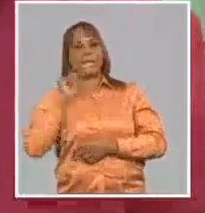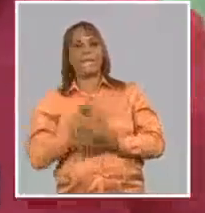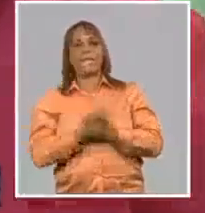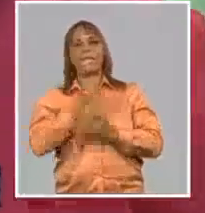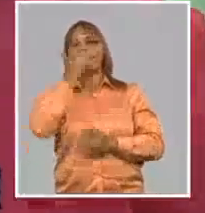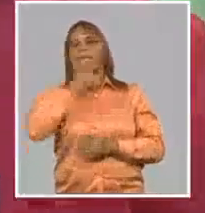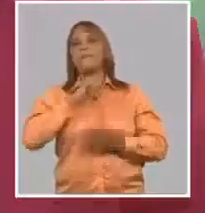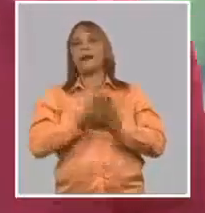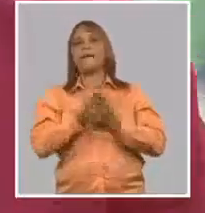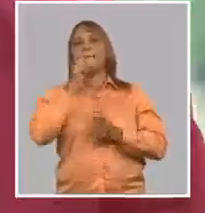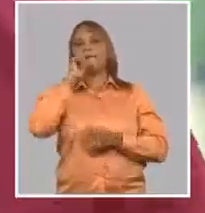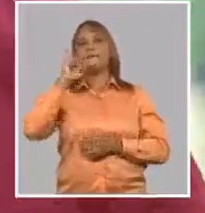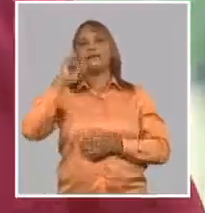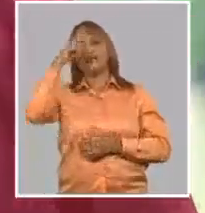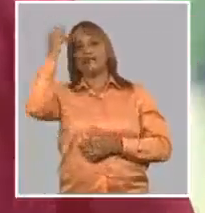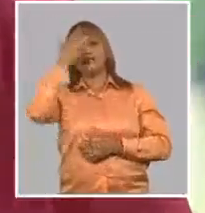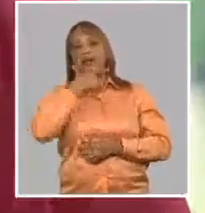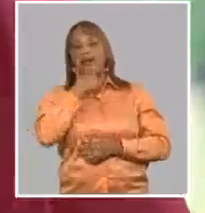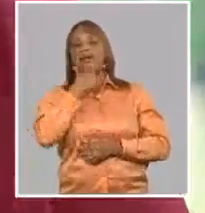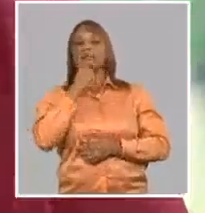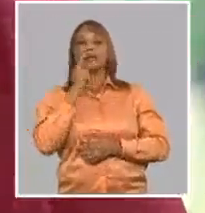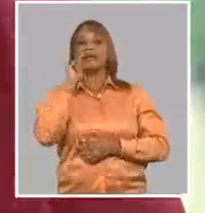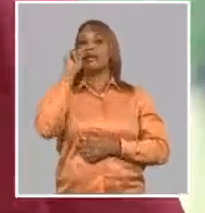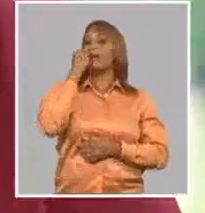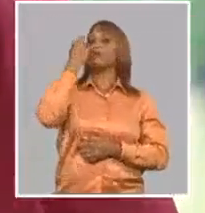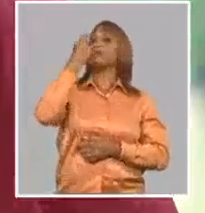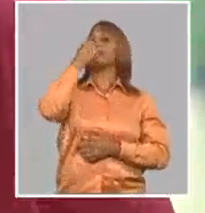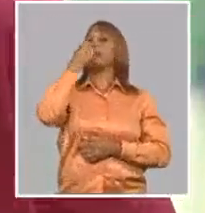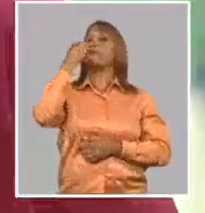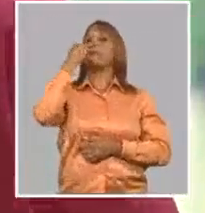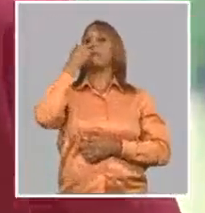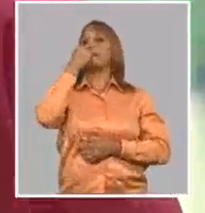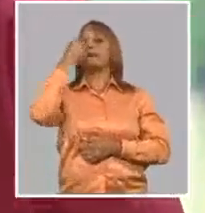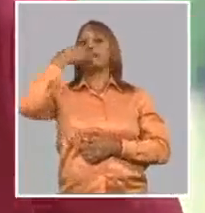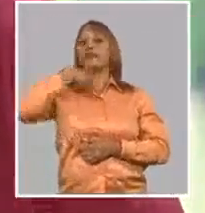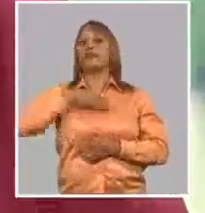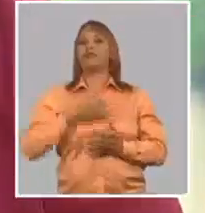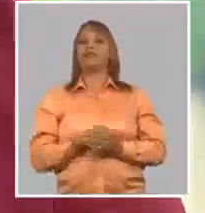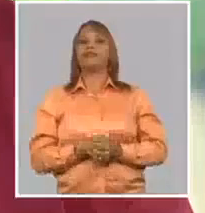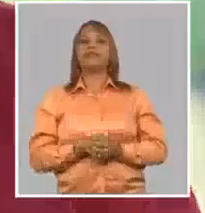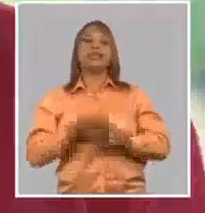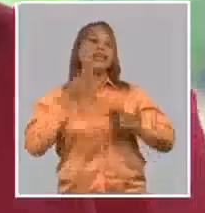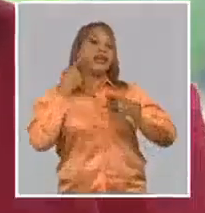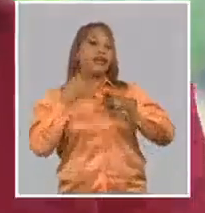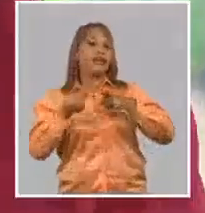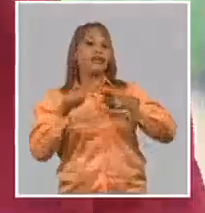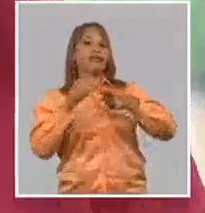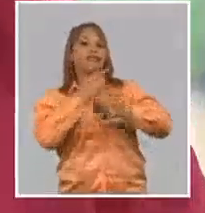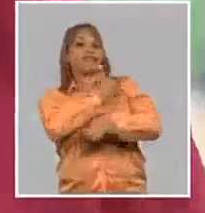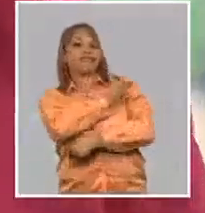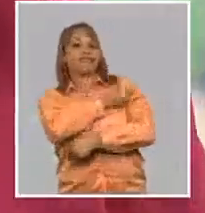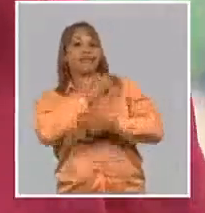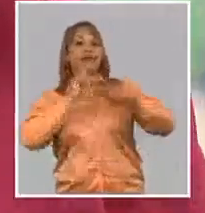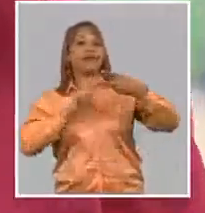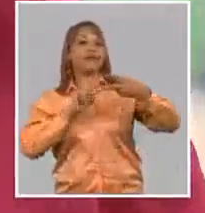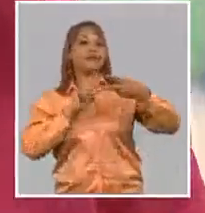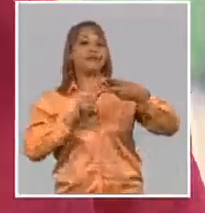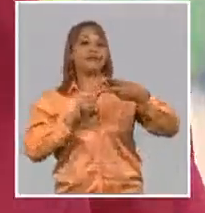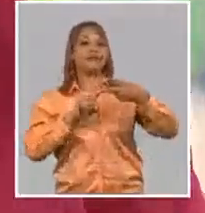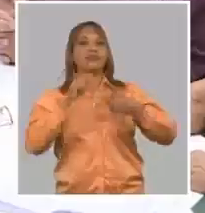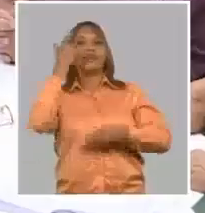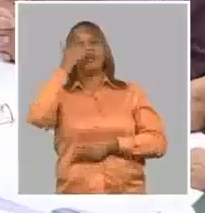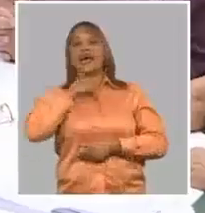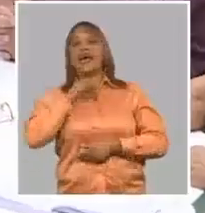a usar, que, repito, utiliza la vía de administración nasal. Y el segundo candidato se llama